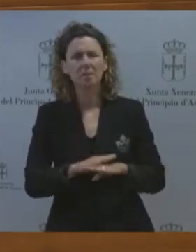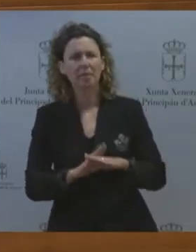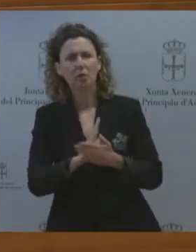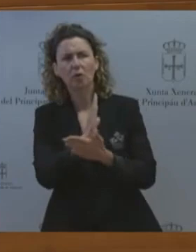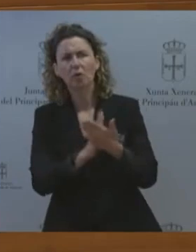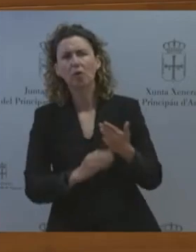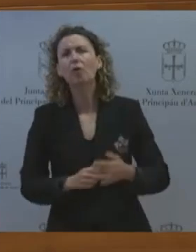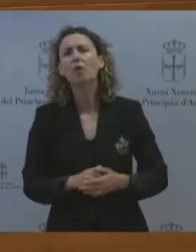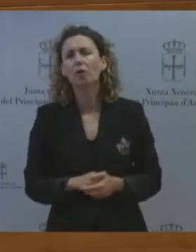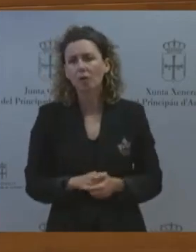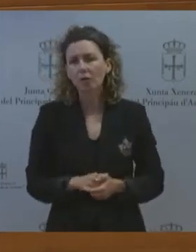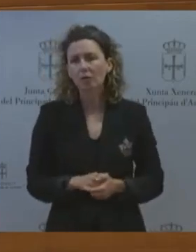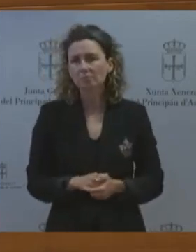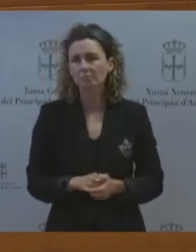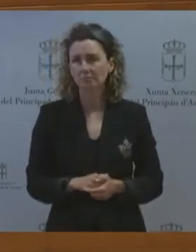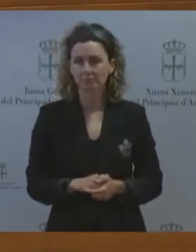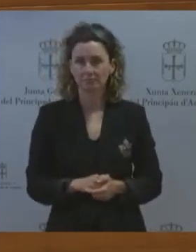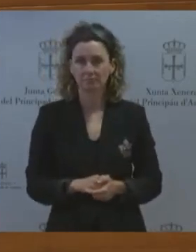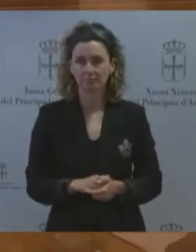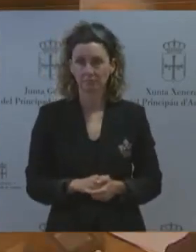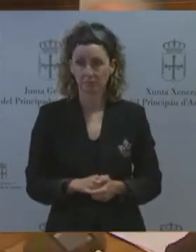no adelante tengo tiempo